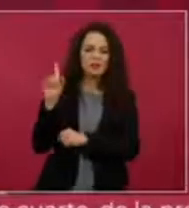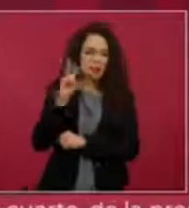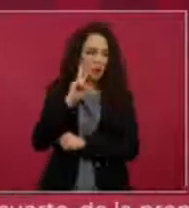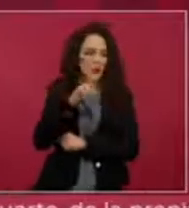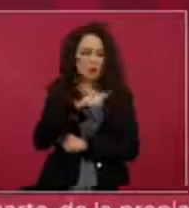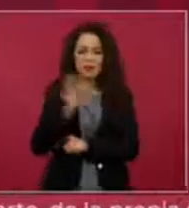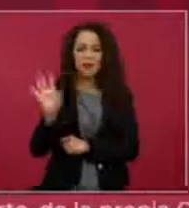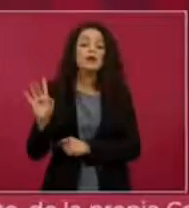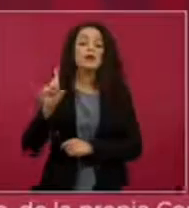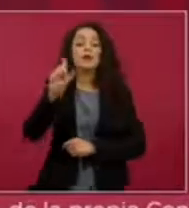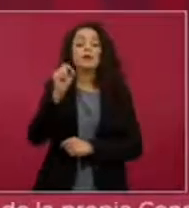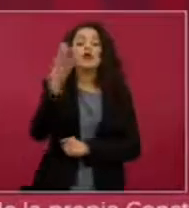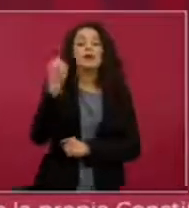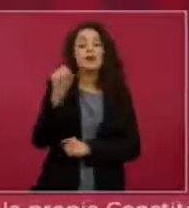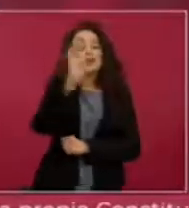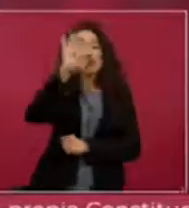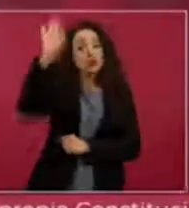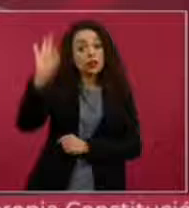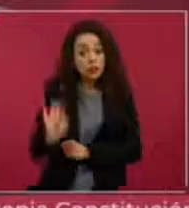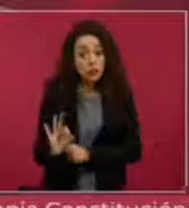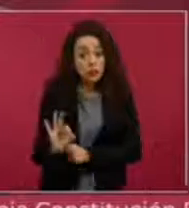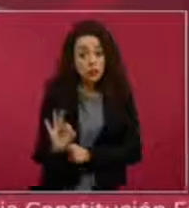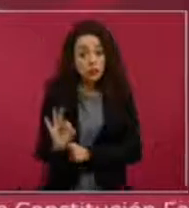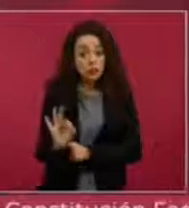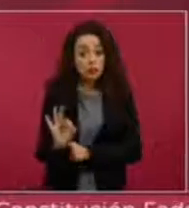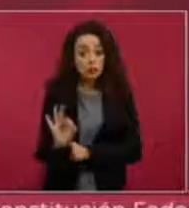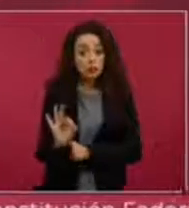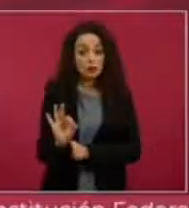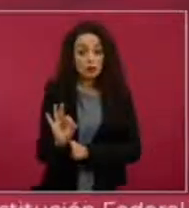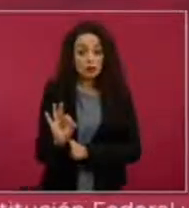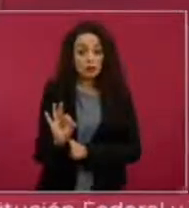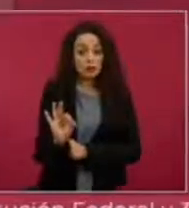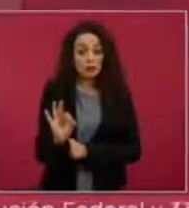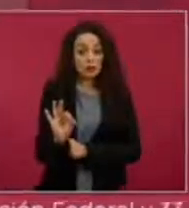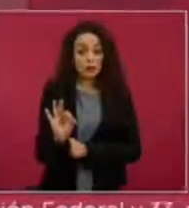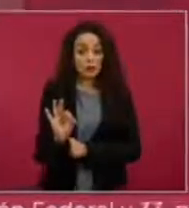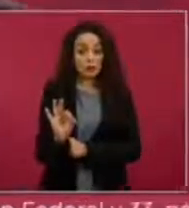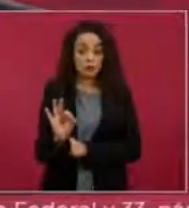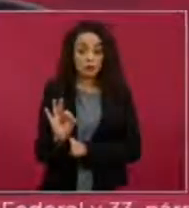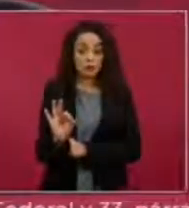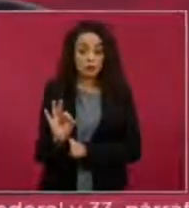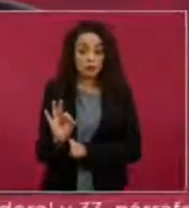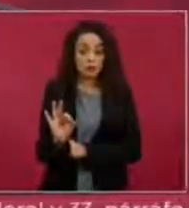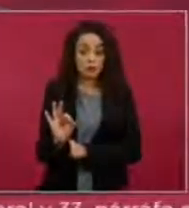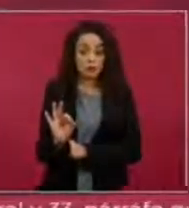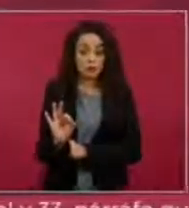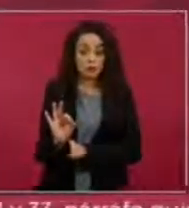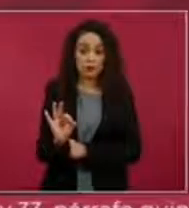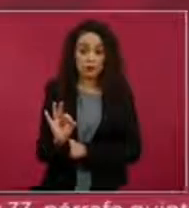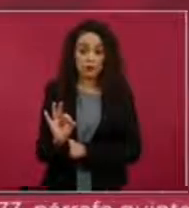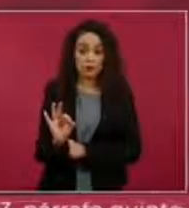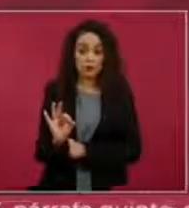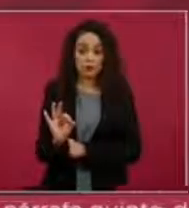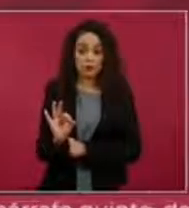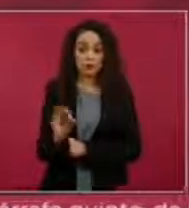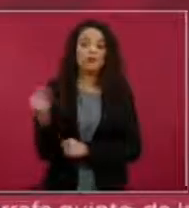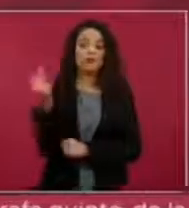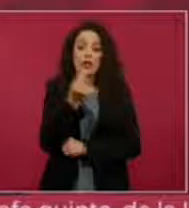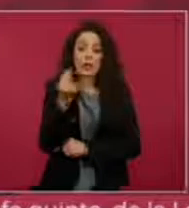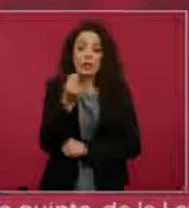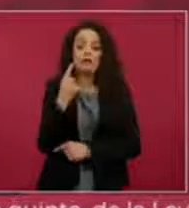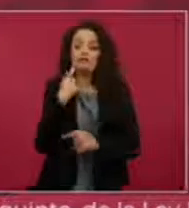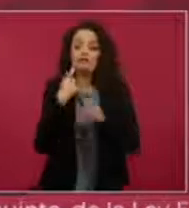En el caso de que se unan, que ya están pues, pero se terminen de poner de acuerdo,